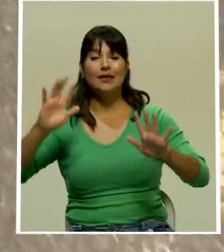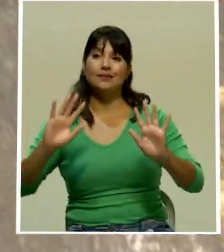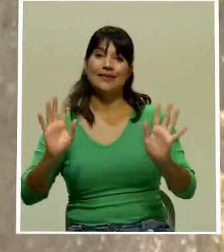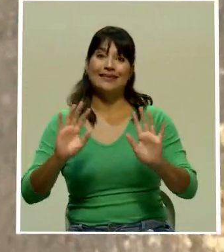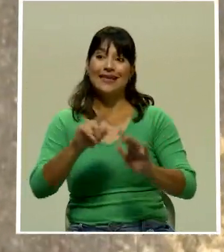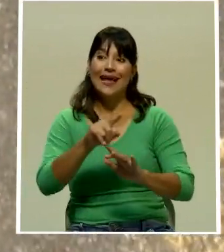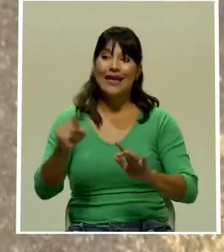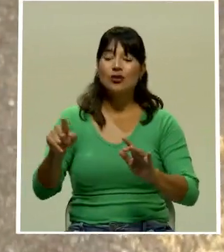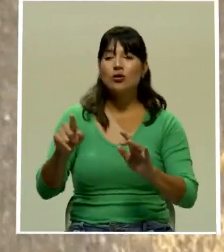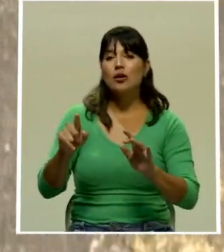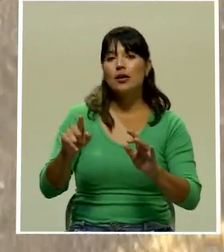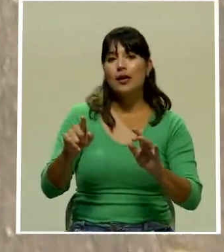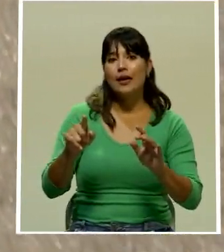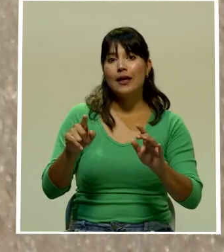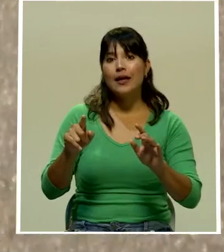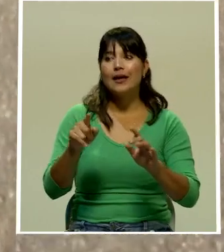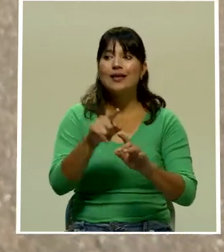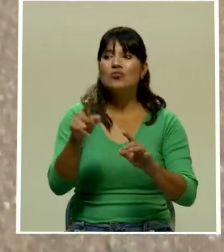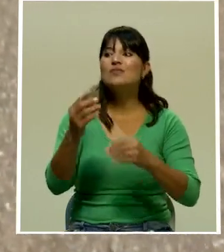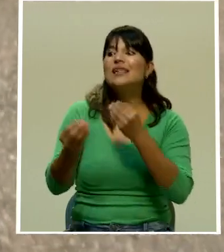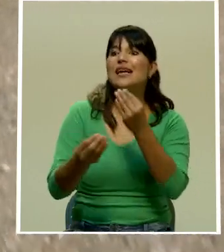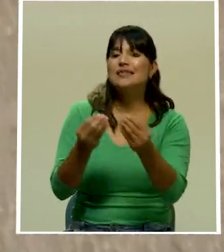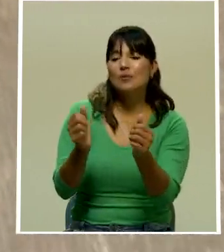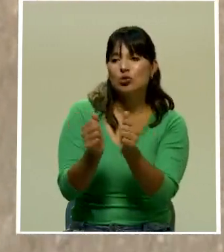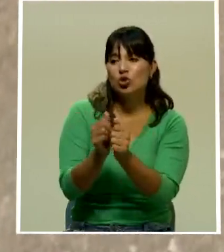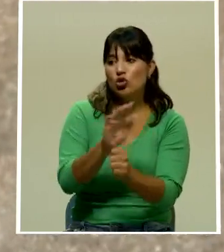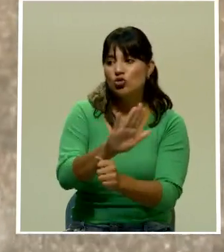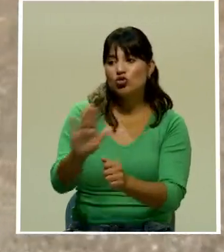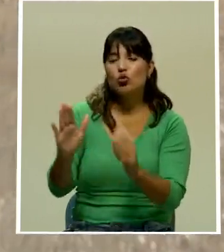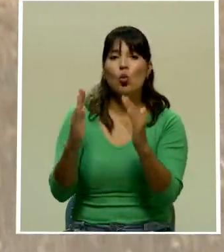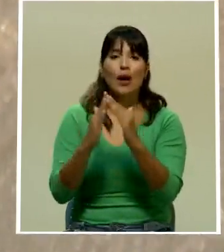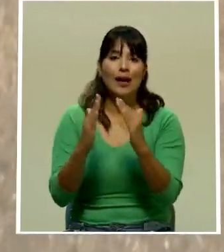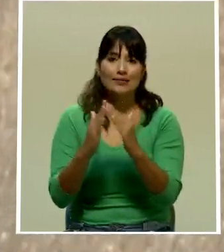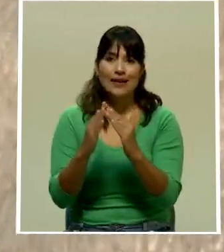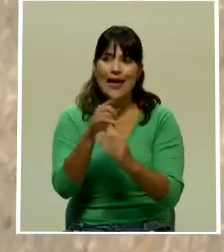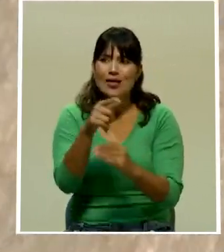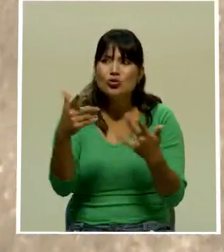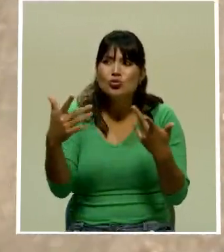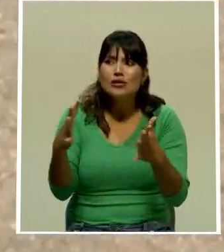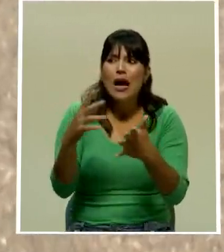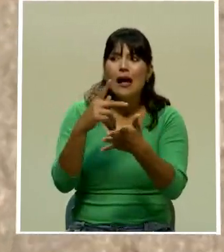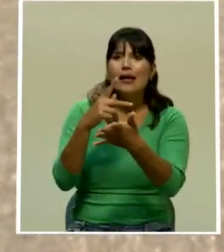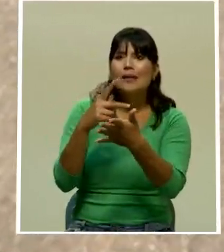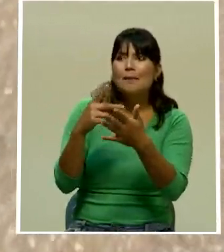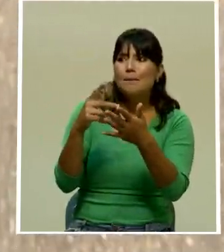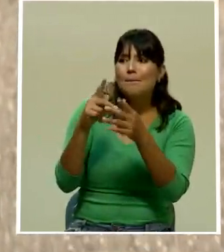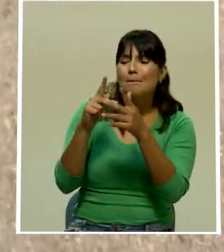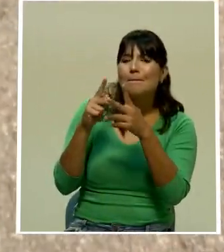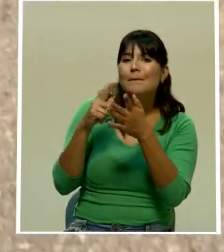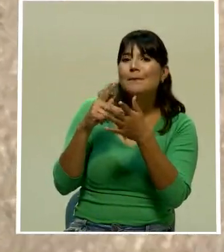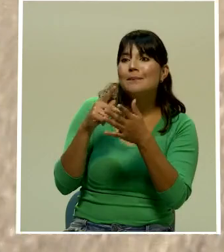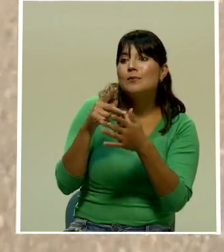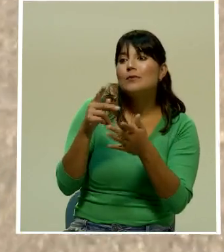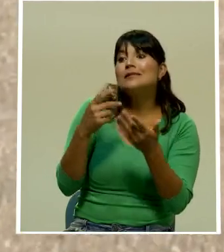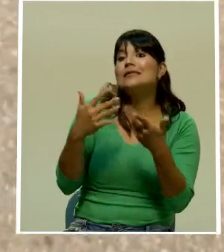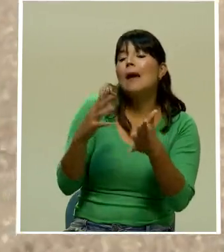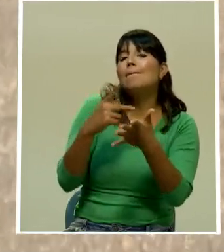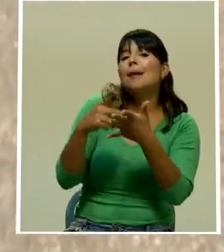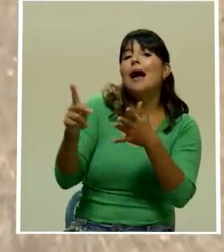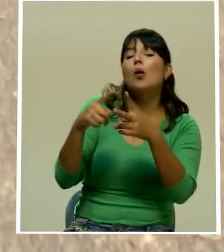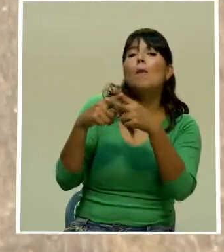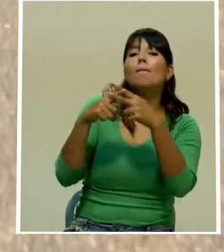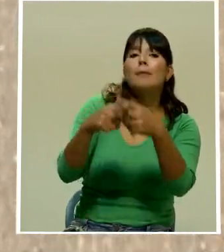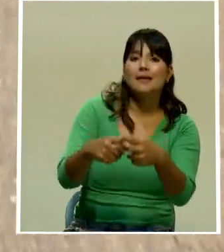algunas familias la mayoría ya no están en edades para tener un nuevo préstamo entonces es ahí donde pedimos condiciones